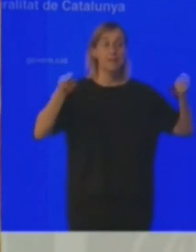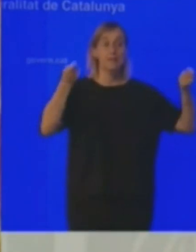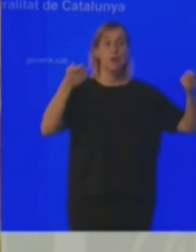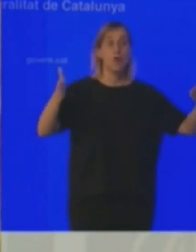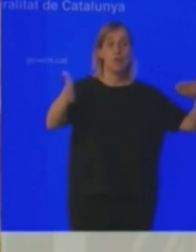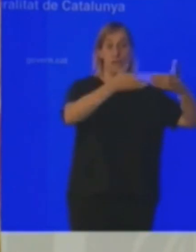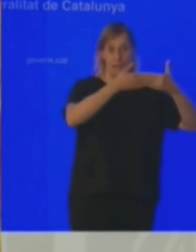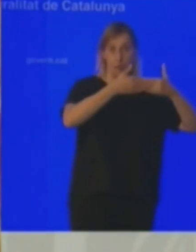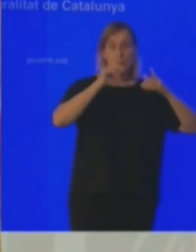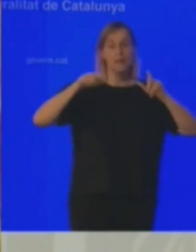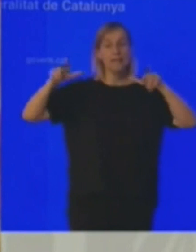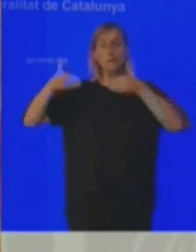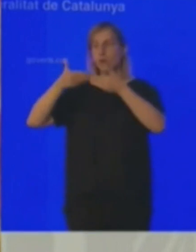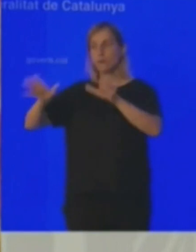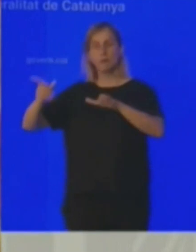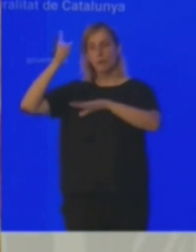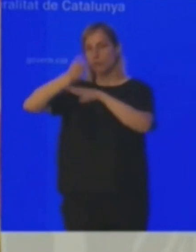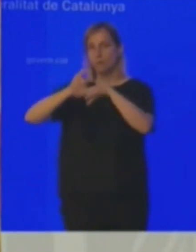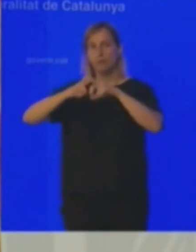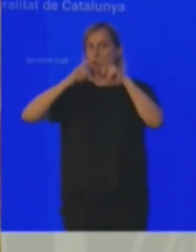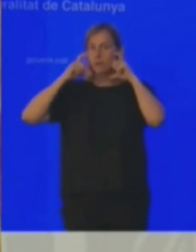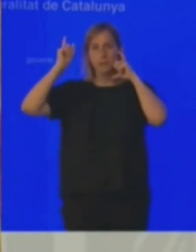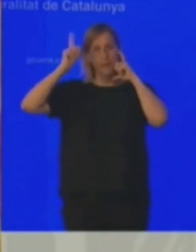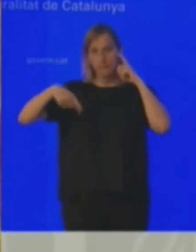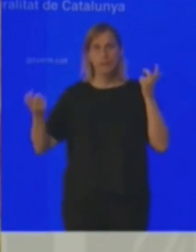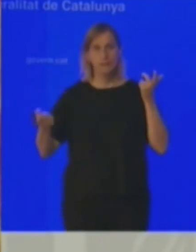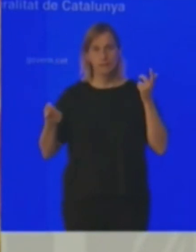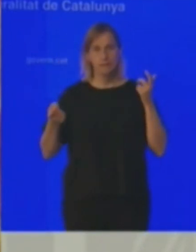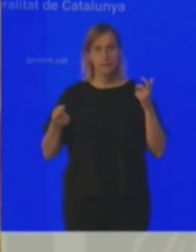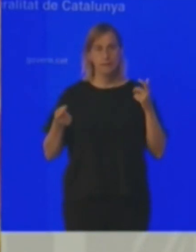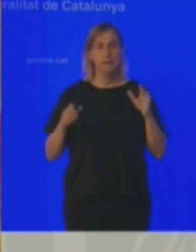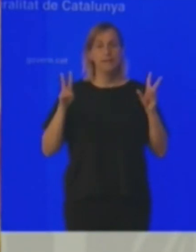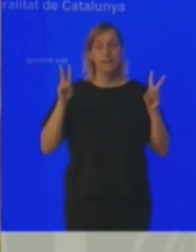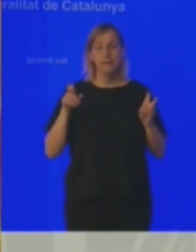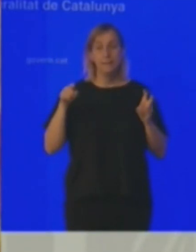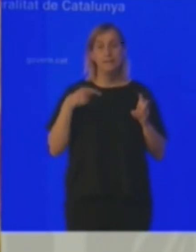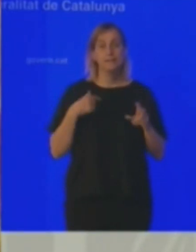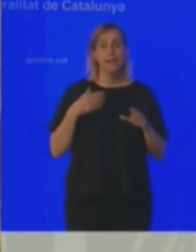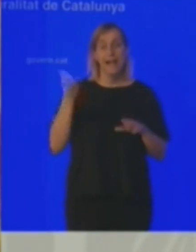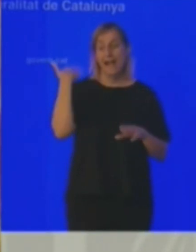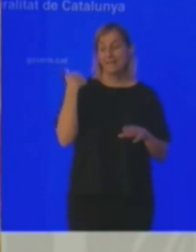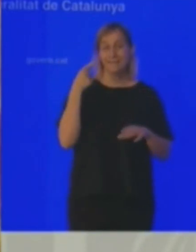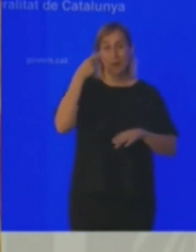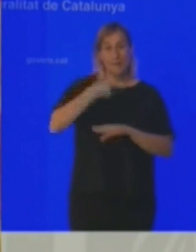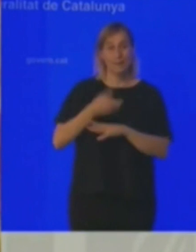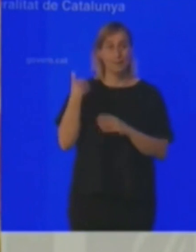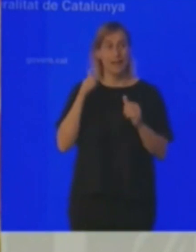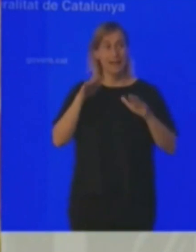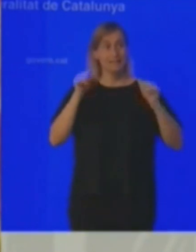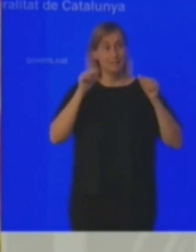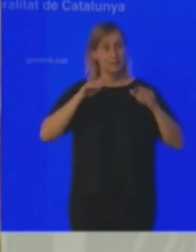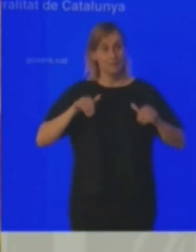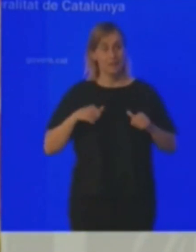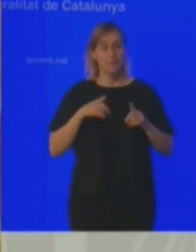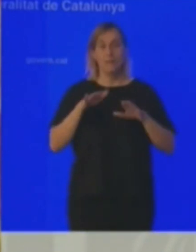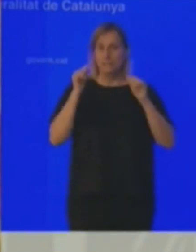pero también de espacio abierto y manteniendo también las excepciones a esta obligatoriedad que también se pusieron